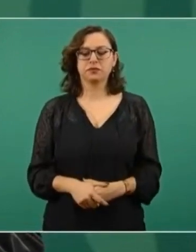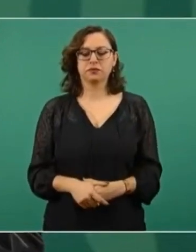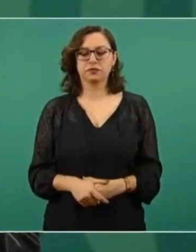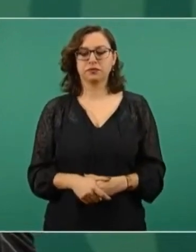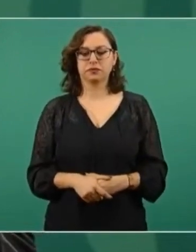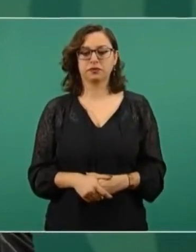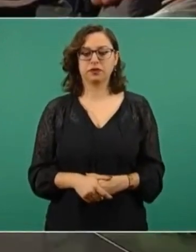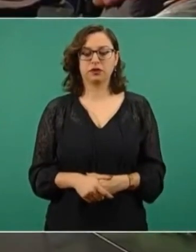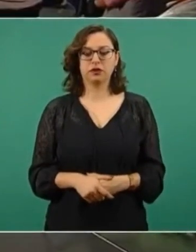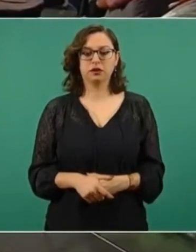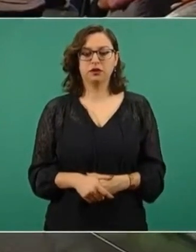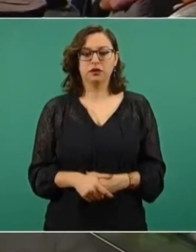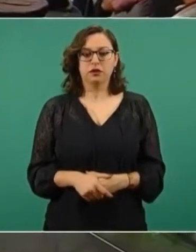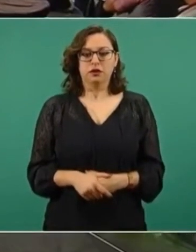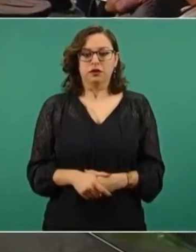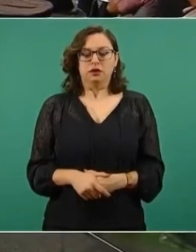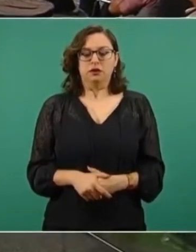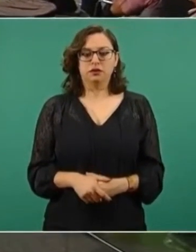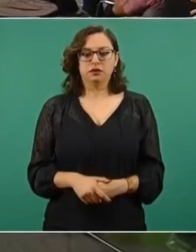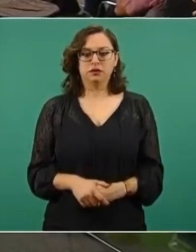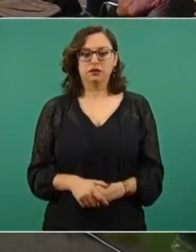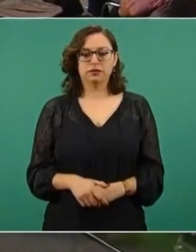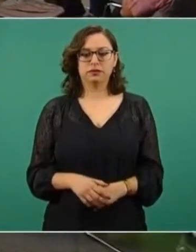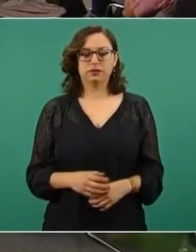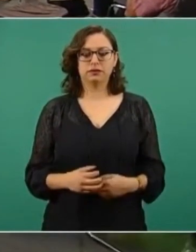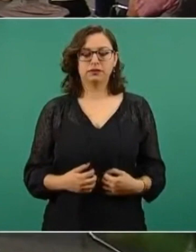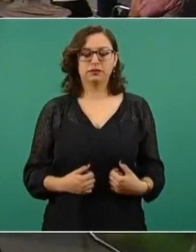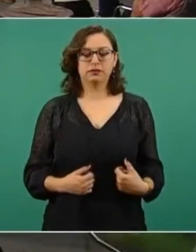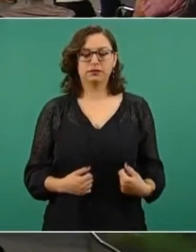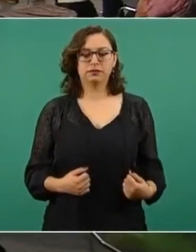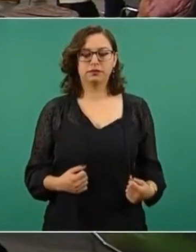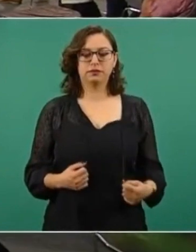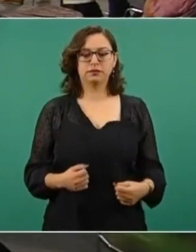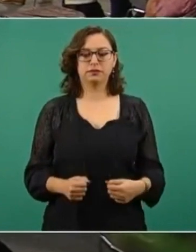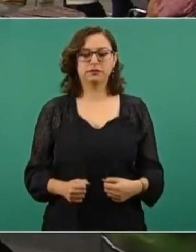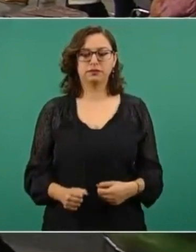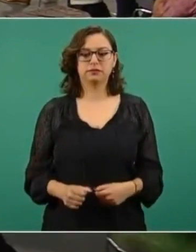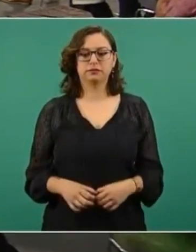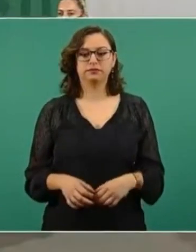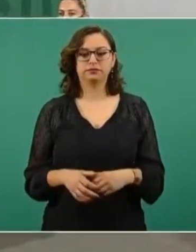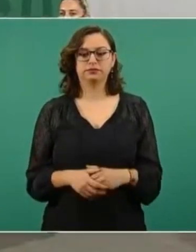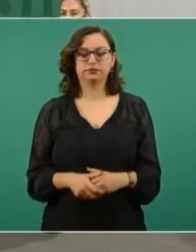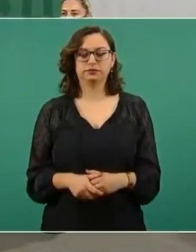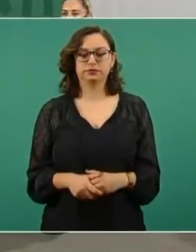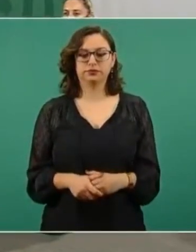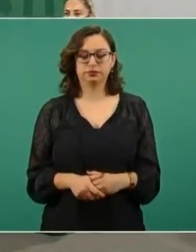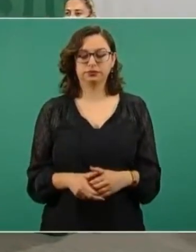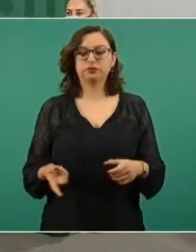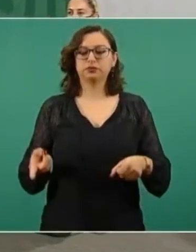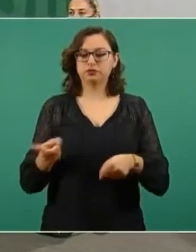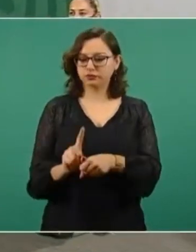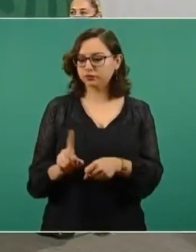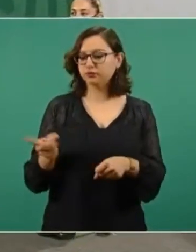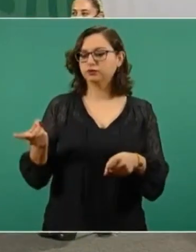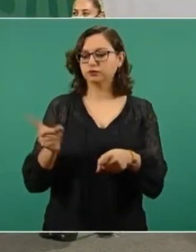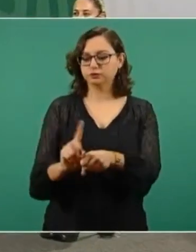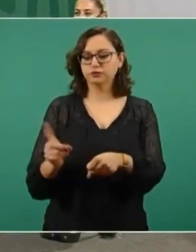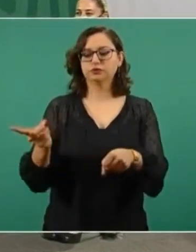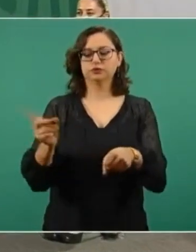todos los días se va a estar